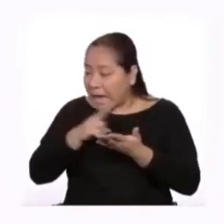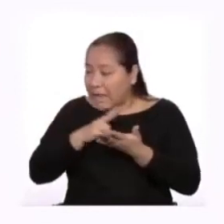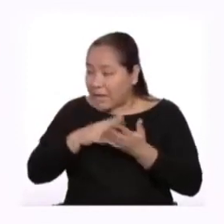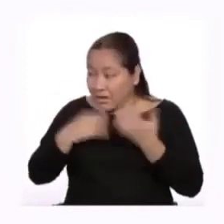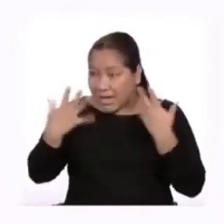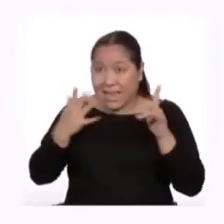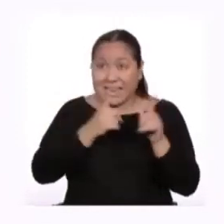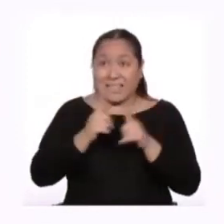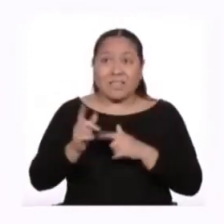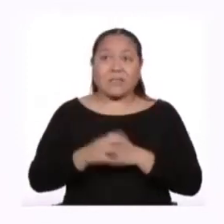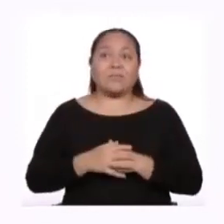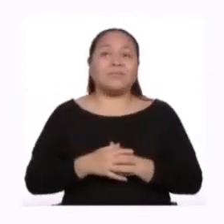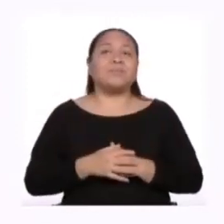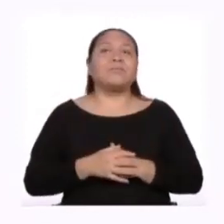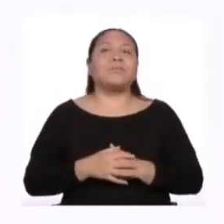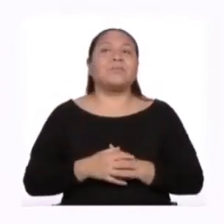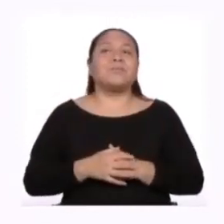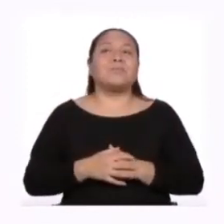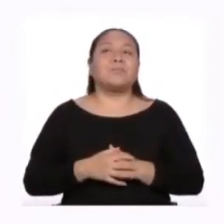¿Estás listo?